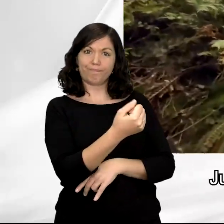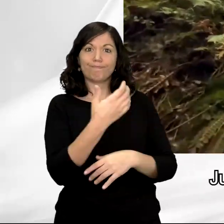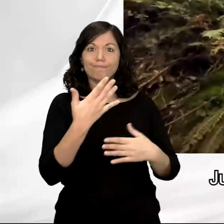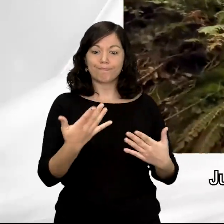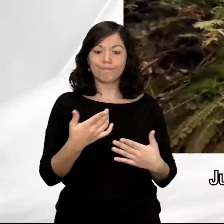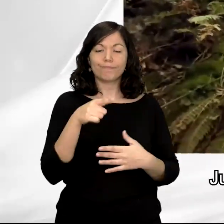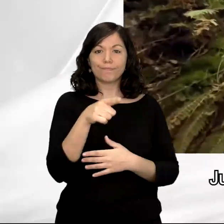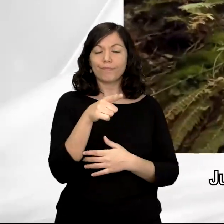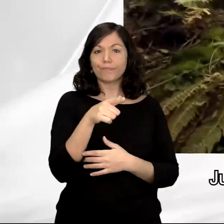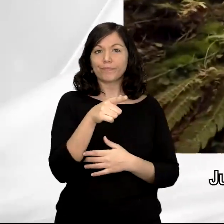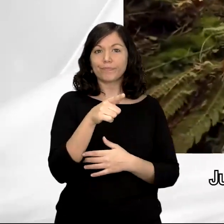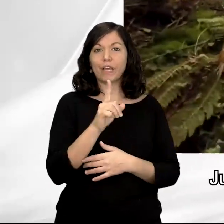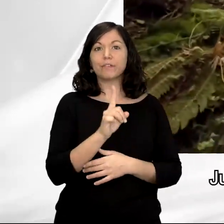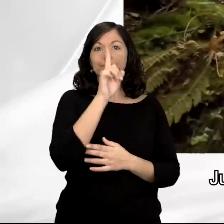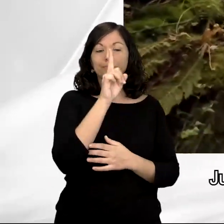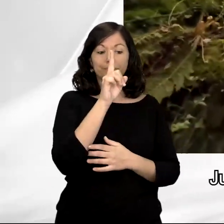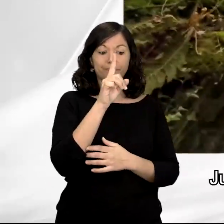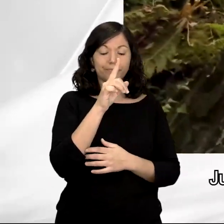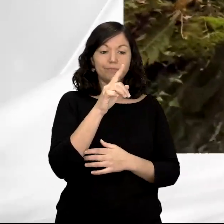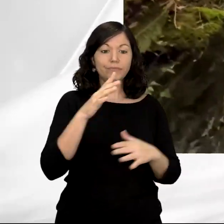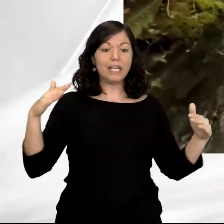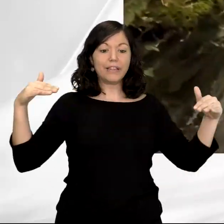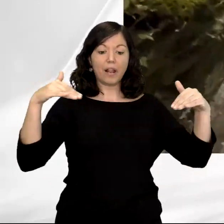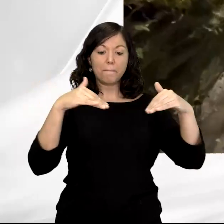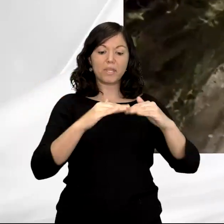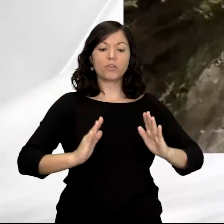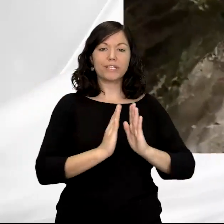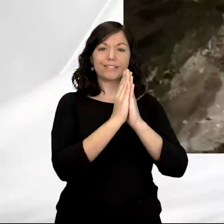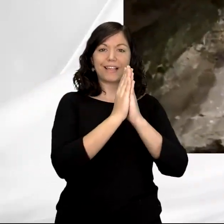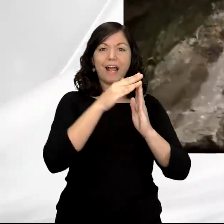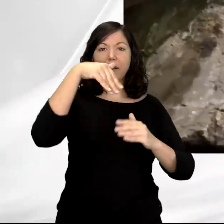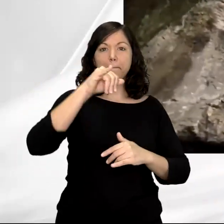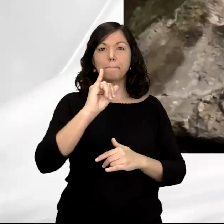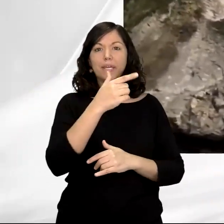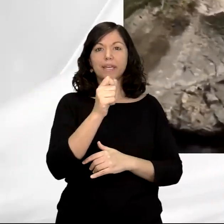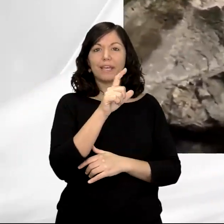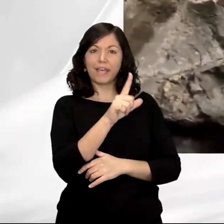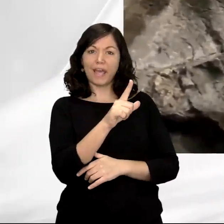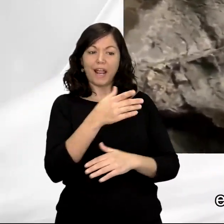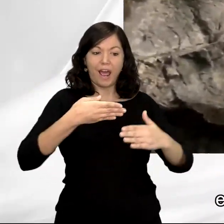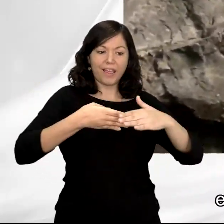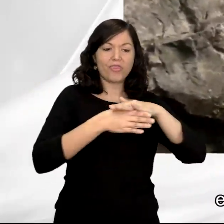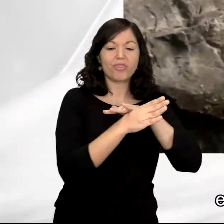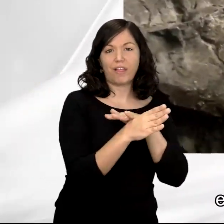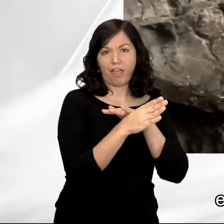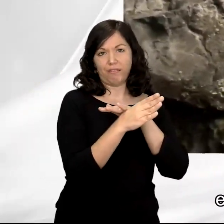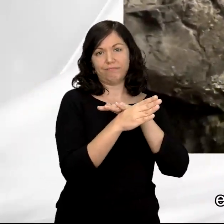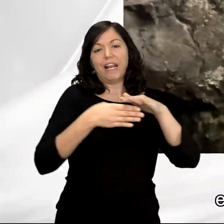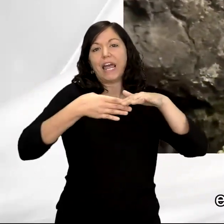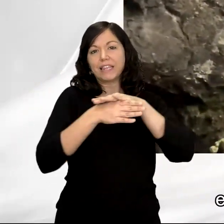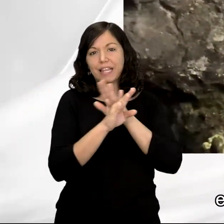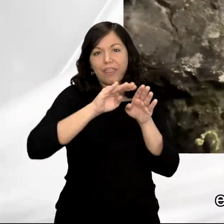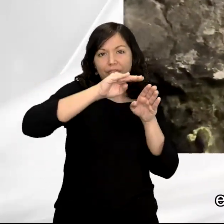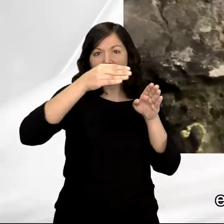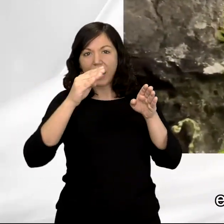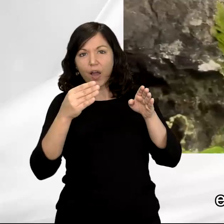estaría, sobre el valle del río San Miguel, la boca de la entrada de la lloseta. La entrada de la cueva